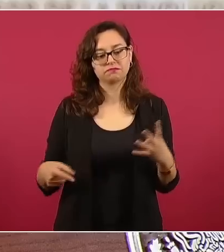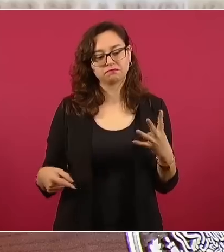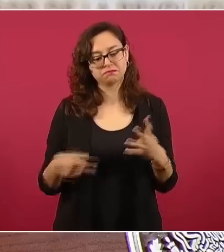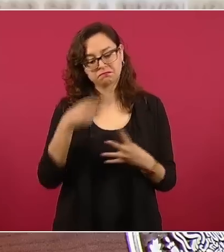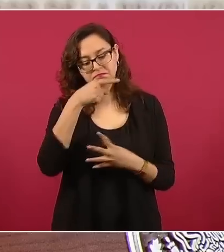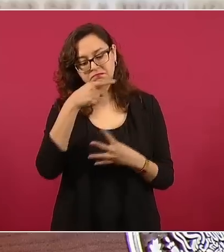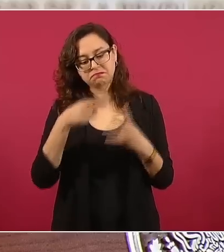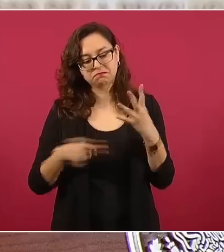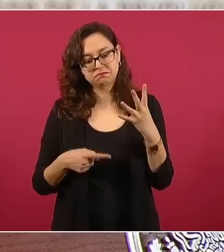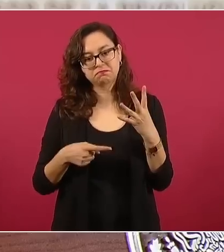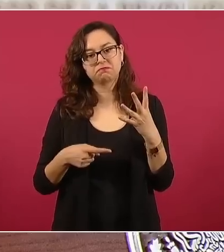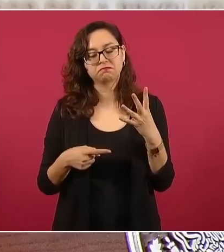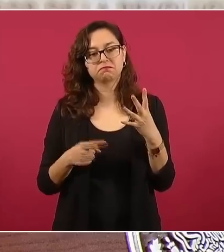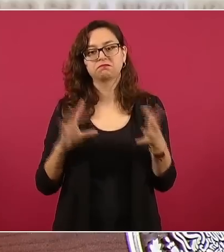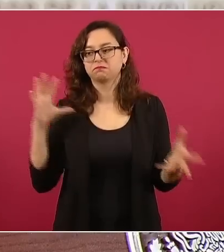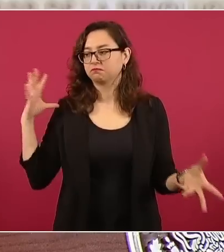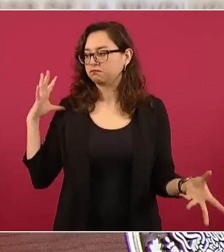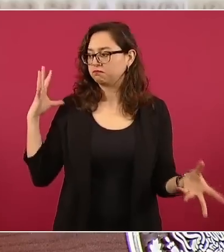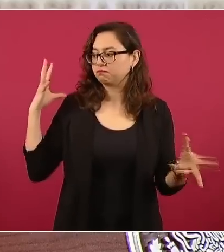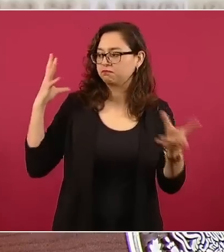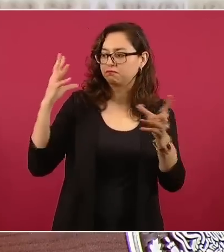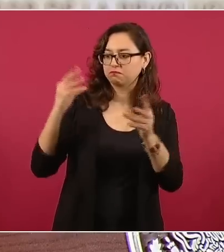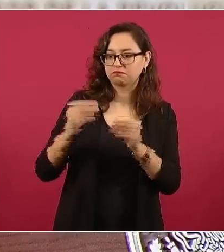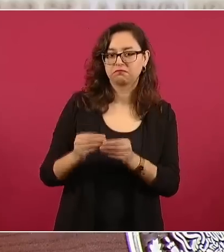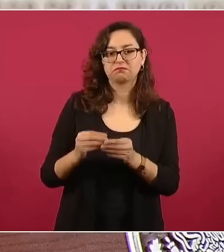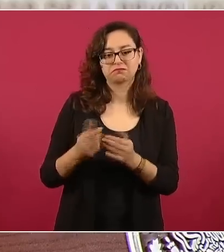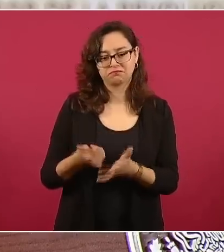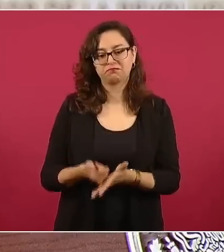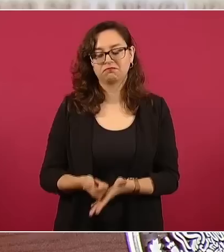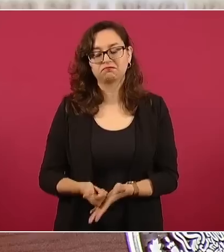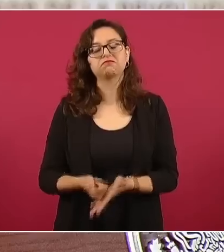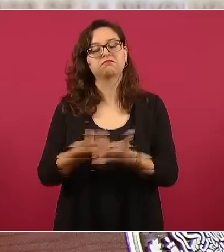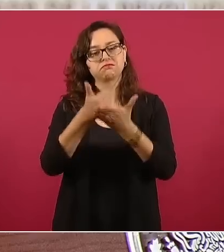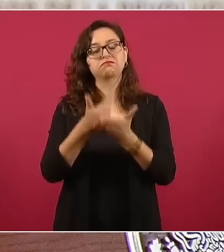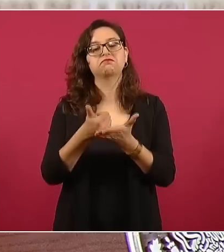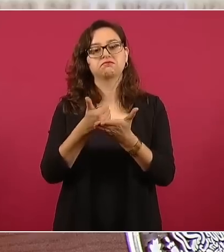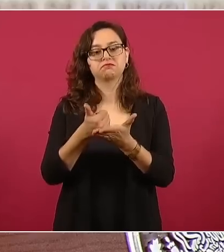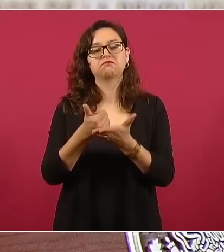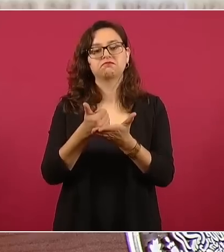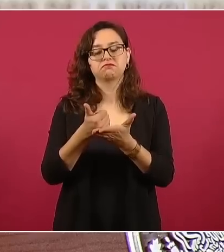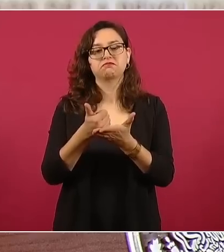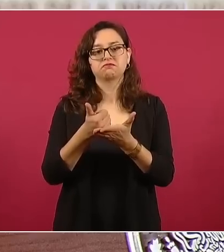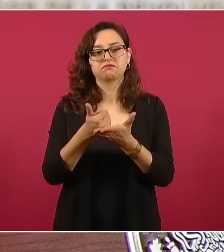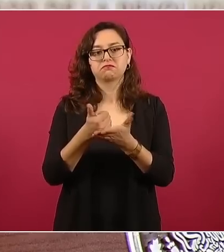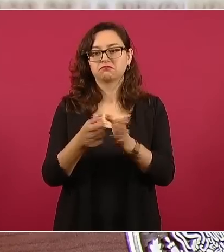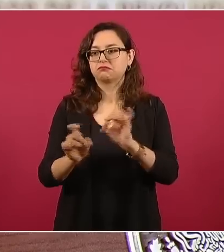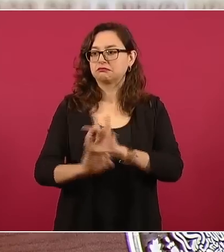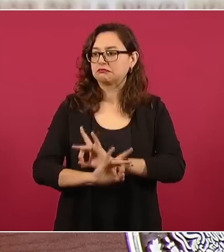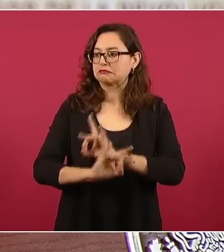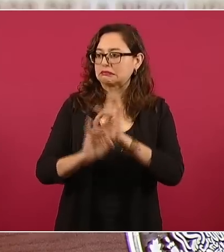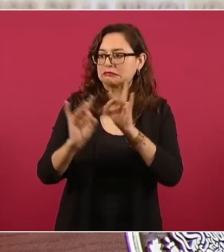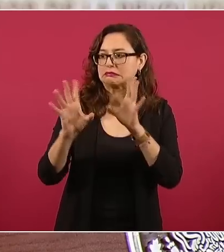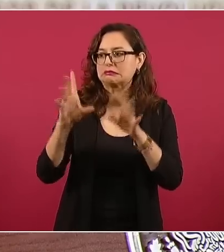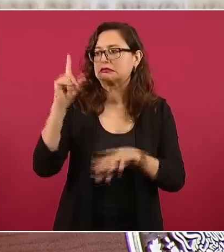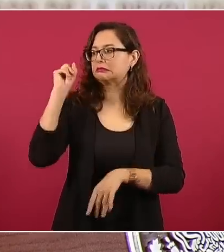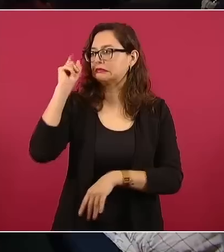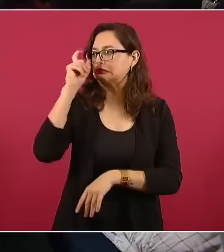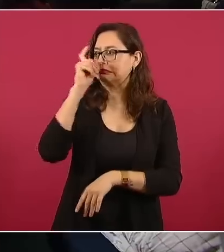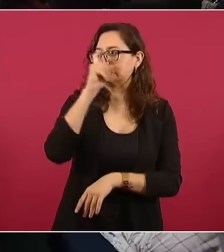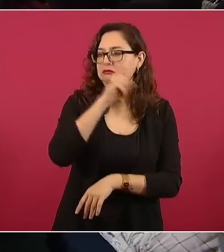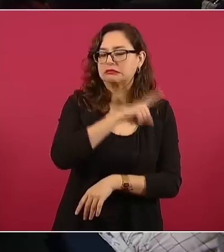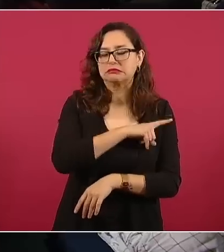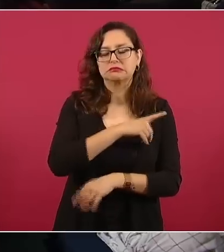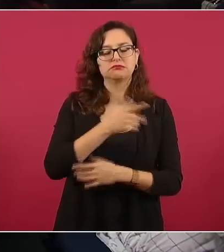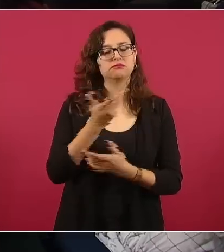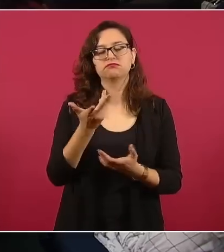ayudado hasta en los momentos más difíciles a que